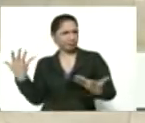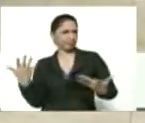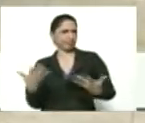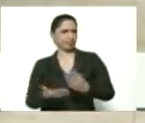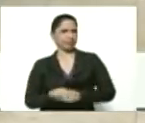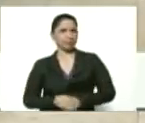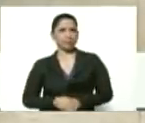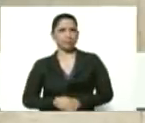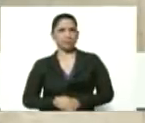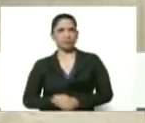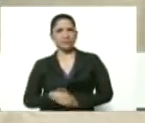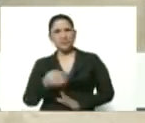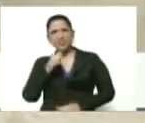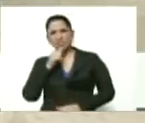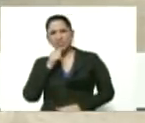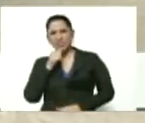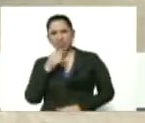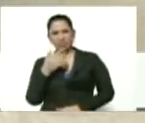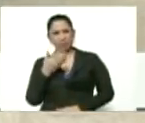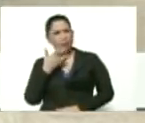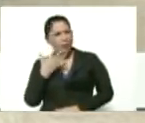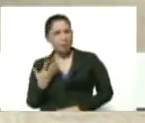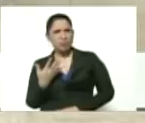¿Quién ha visto? ¿Es esencial un bar?